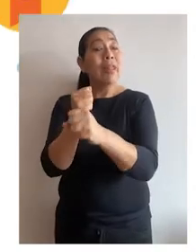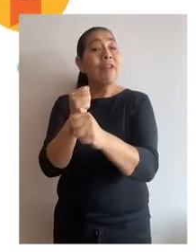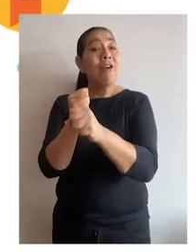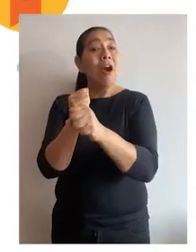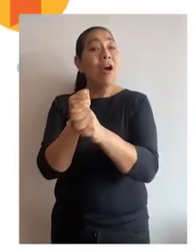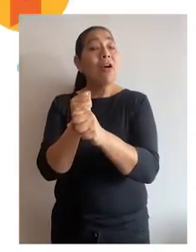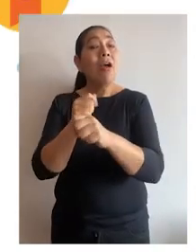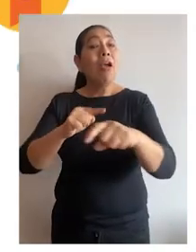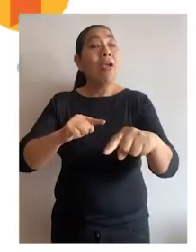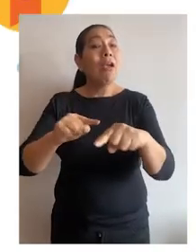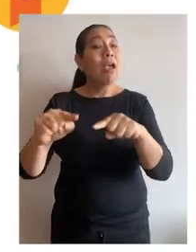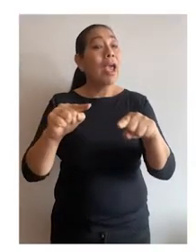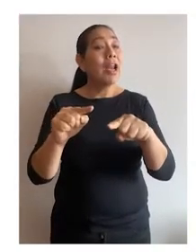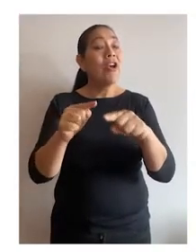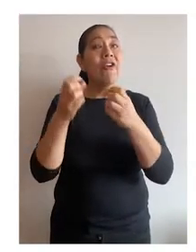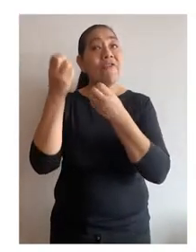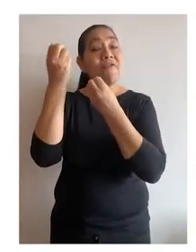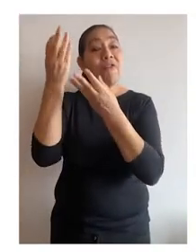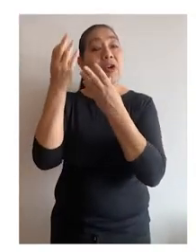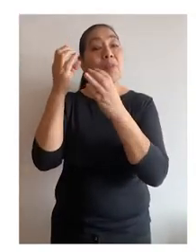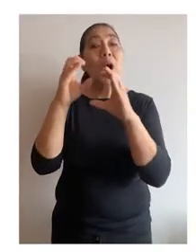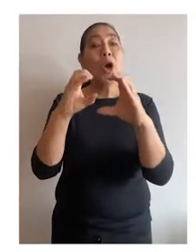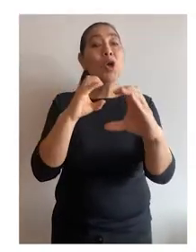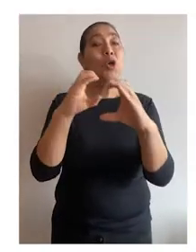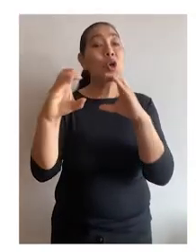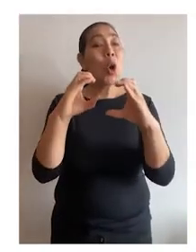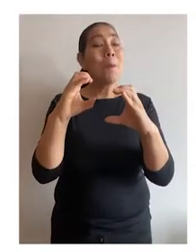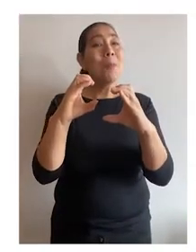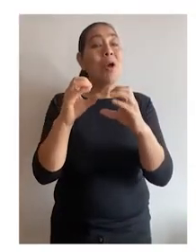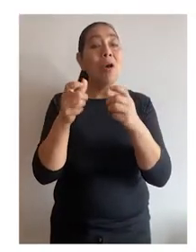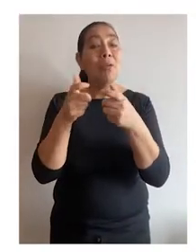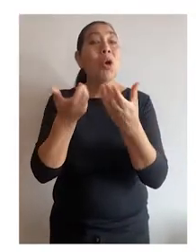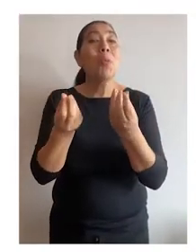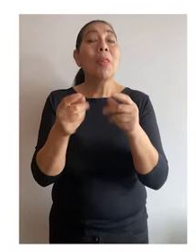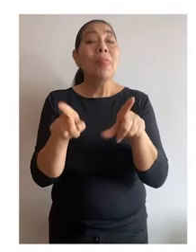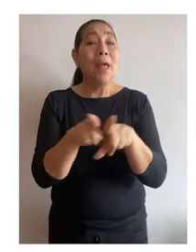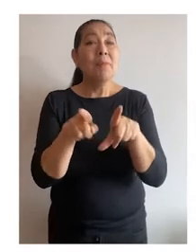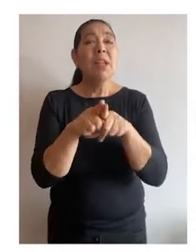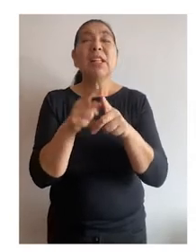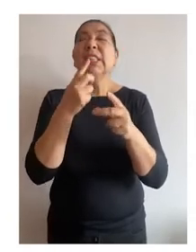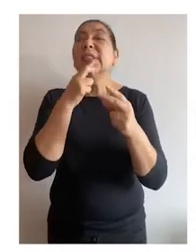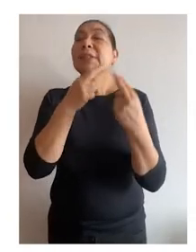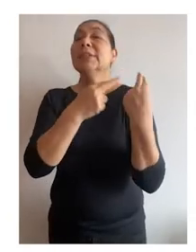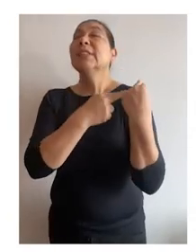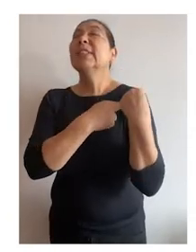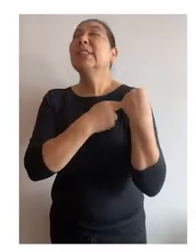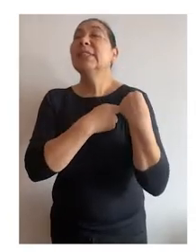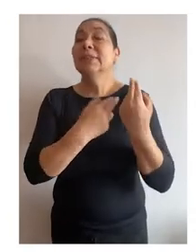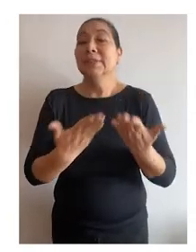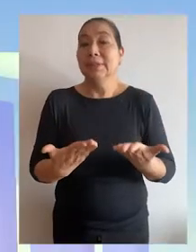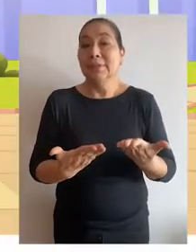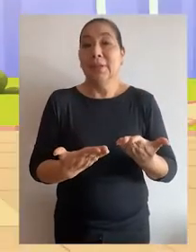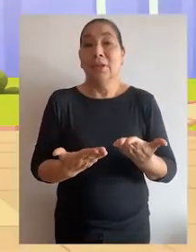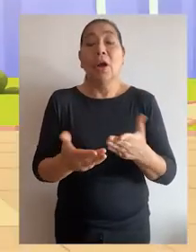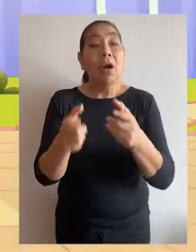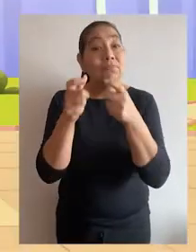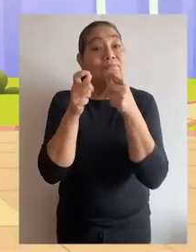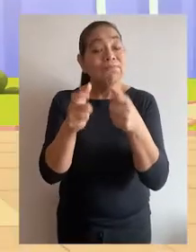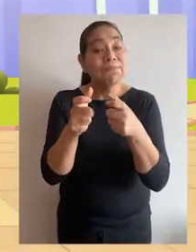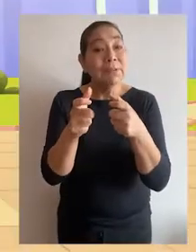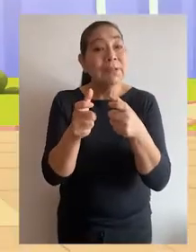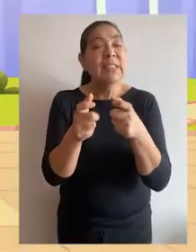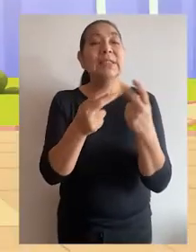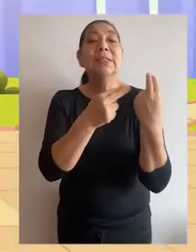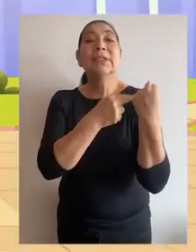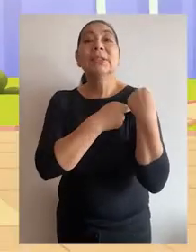actividades de control gerencial, información y comunicación, supervisión. ¿Quiénes están a cargo? El sistema